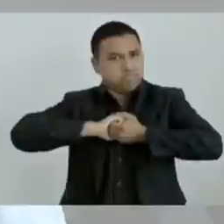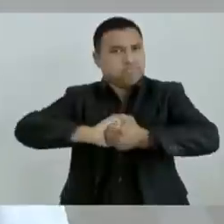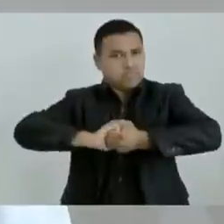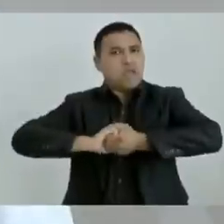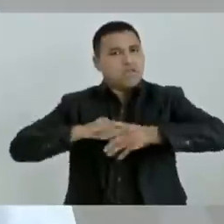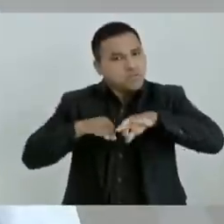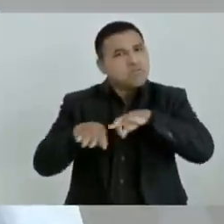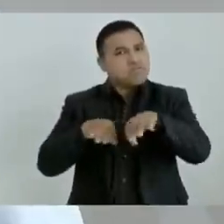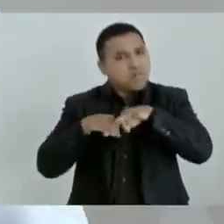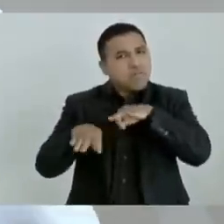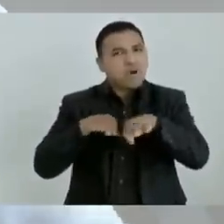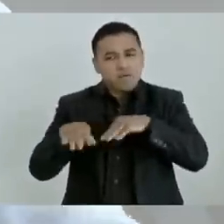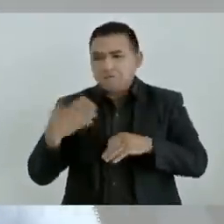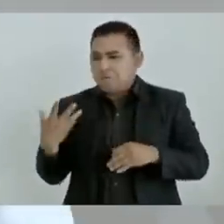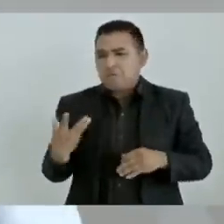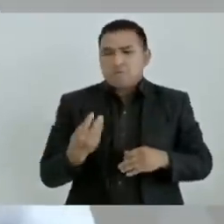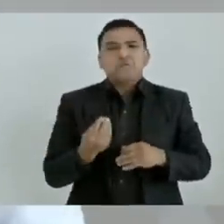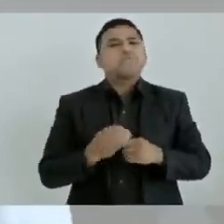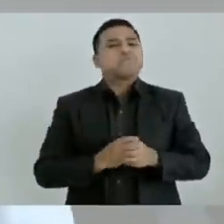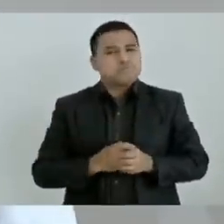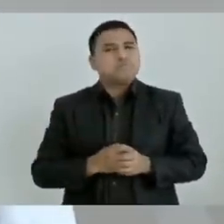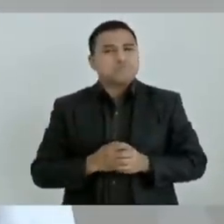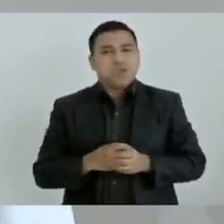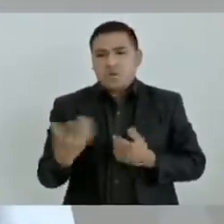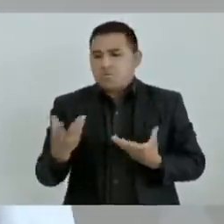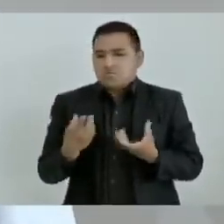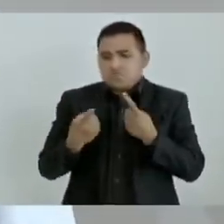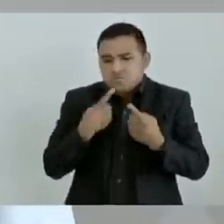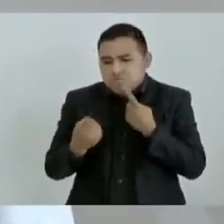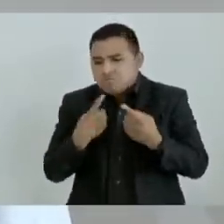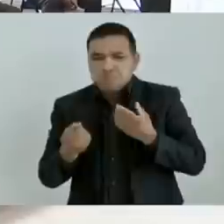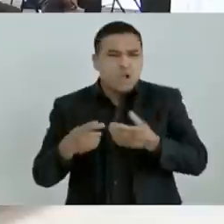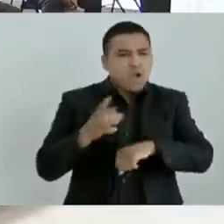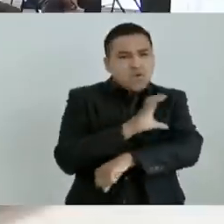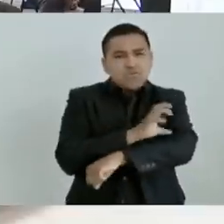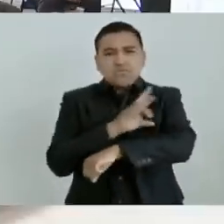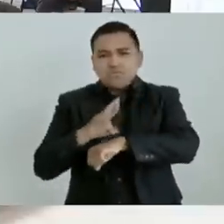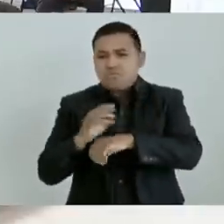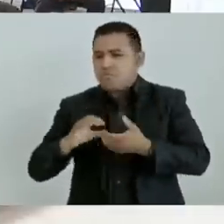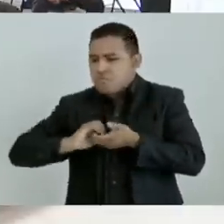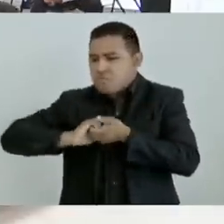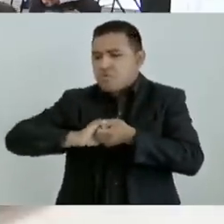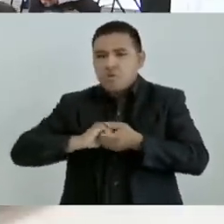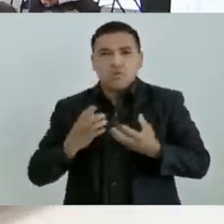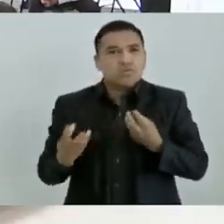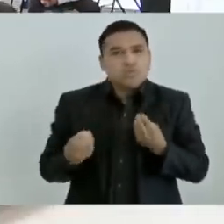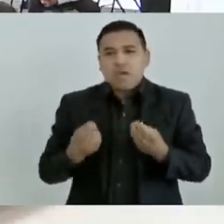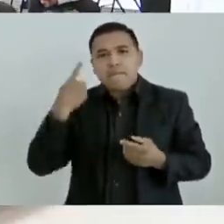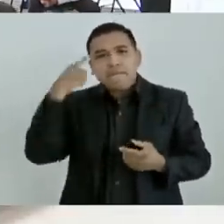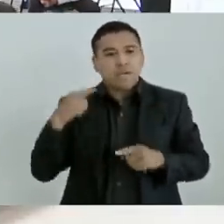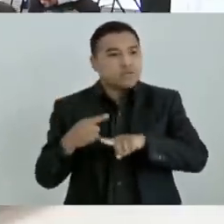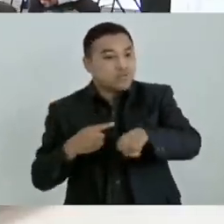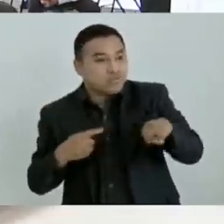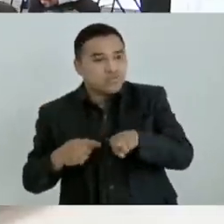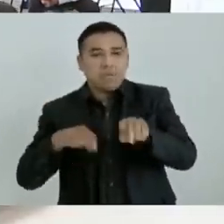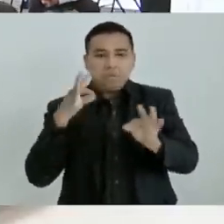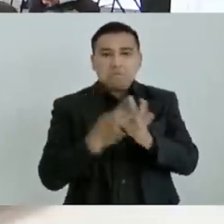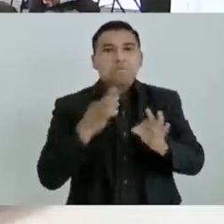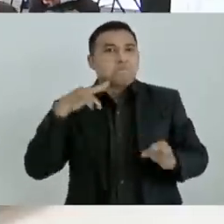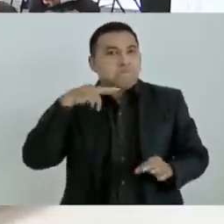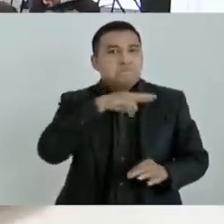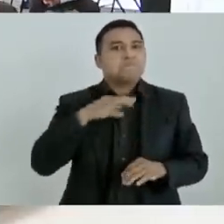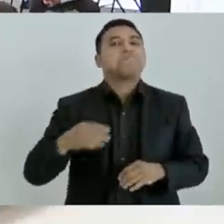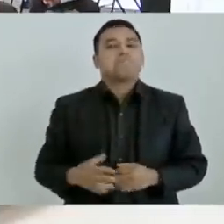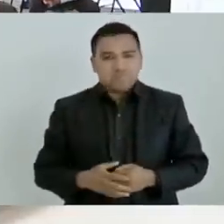muy coordinada, de forma que las cosas salen rápido.